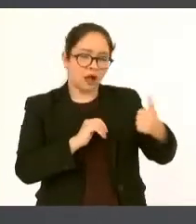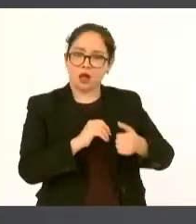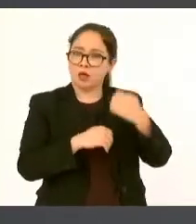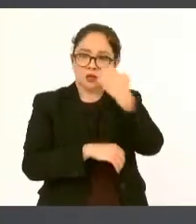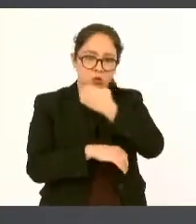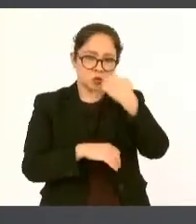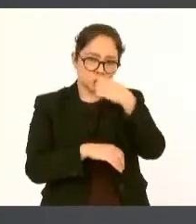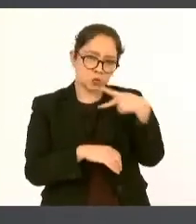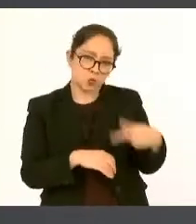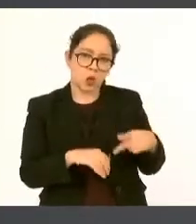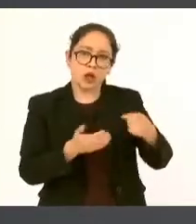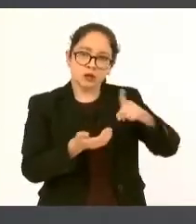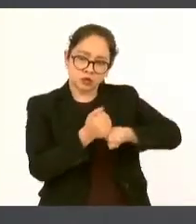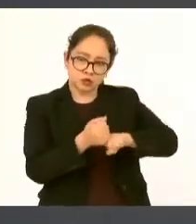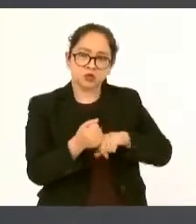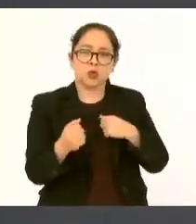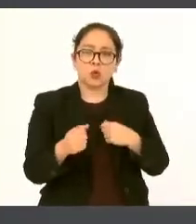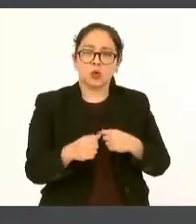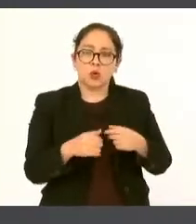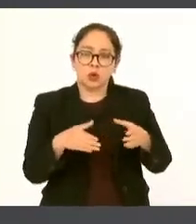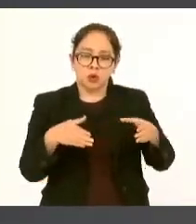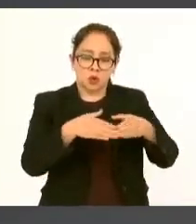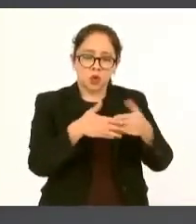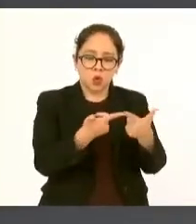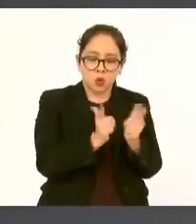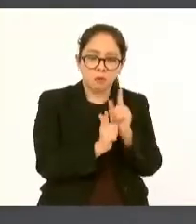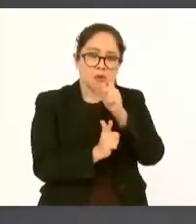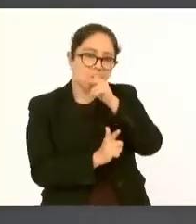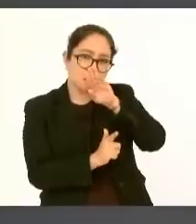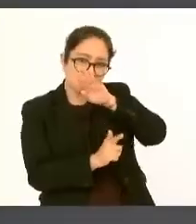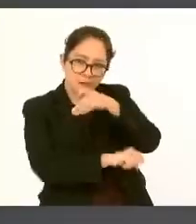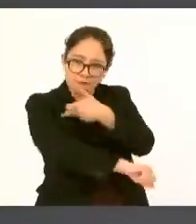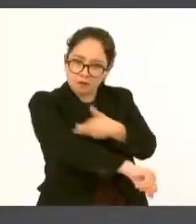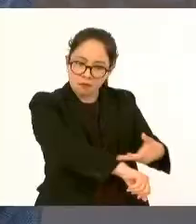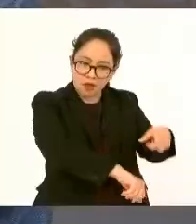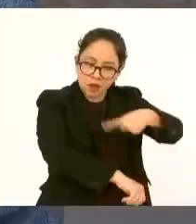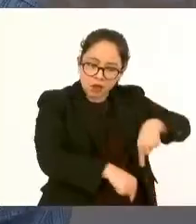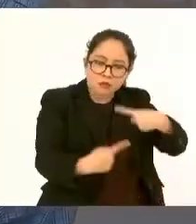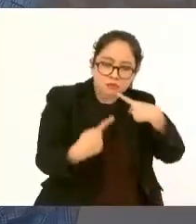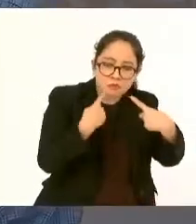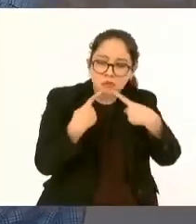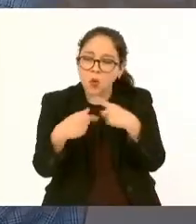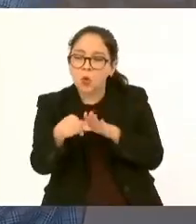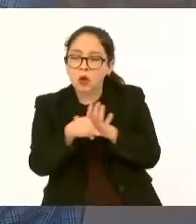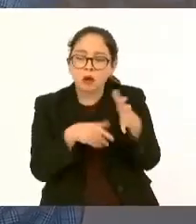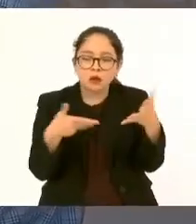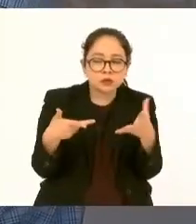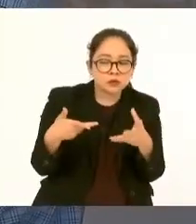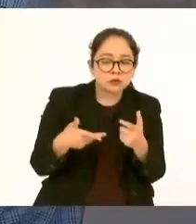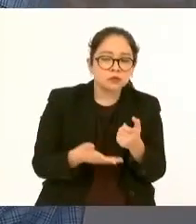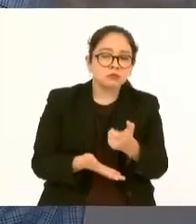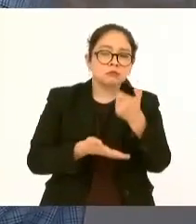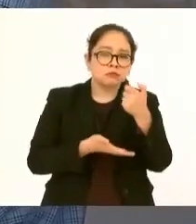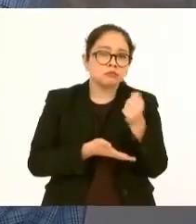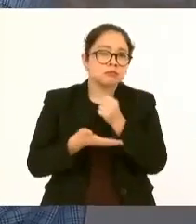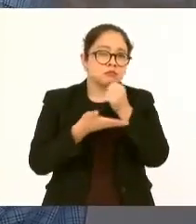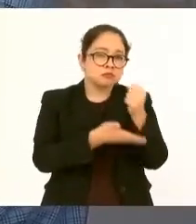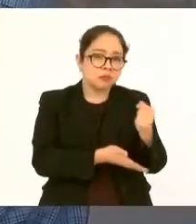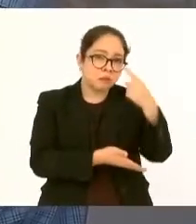de padres de familia y ellos deciden qué van a hacer con el presupuesto que